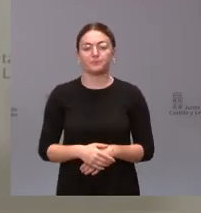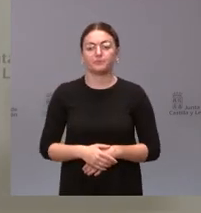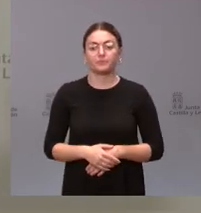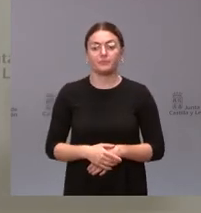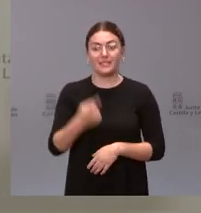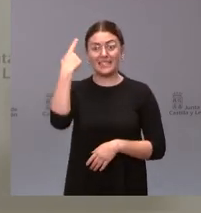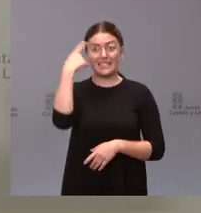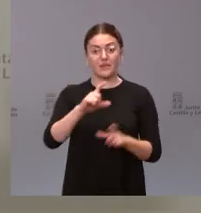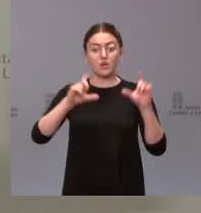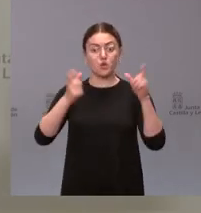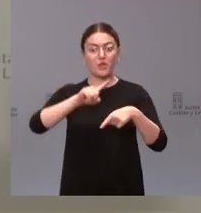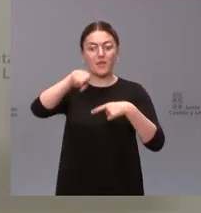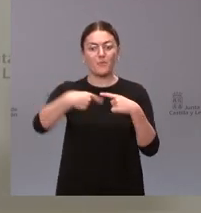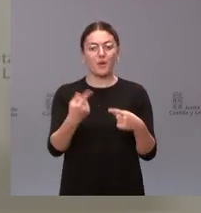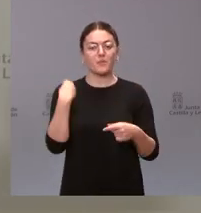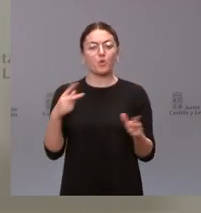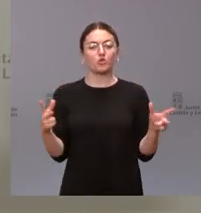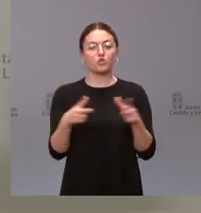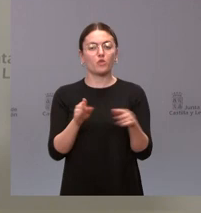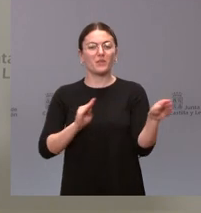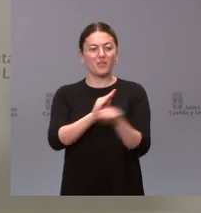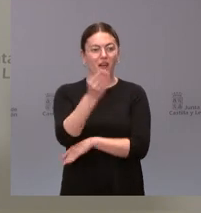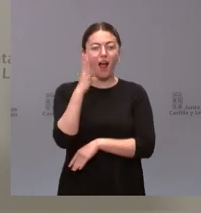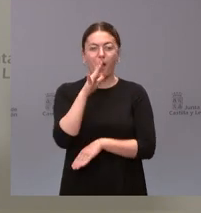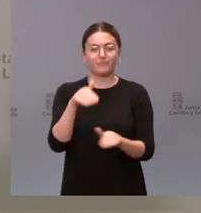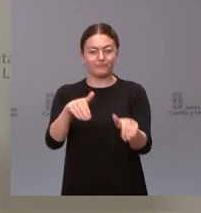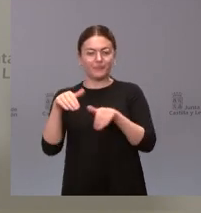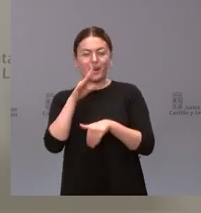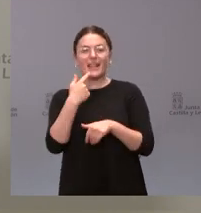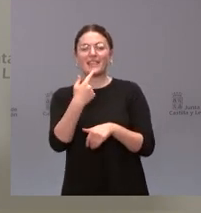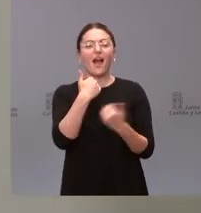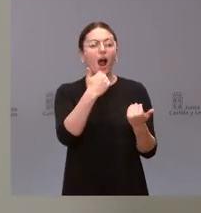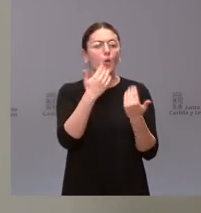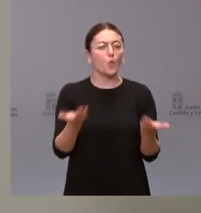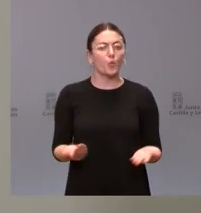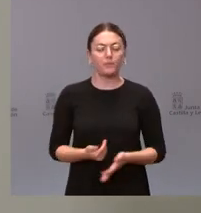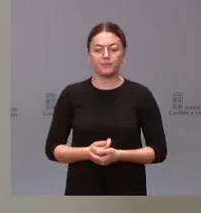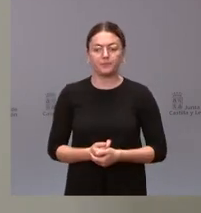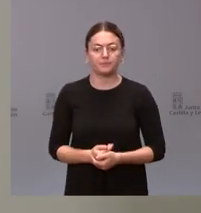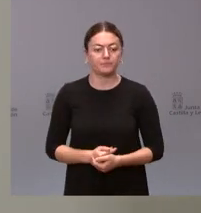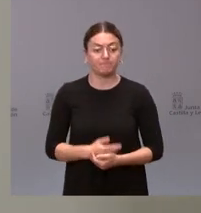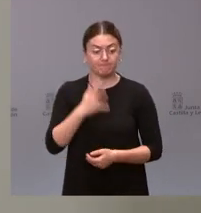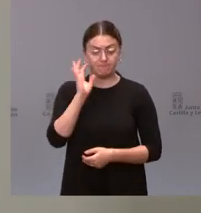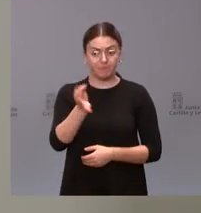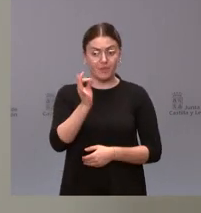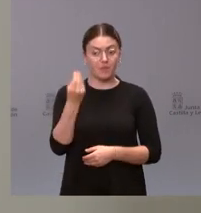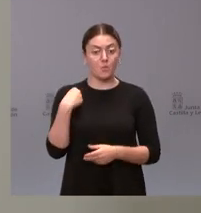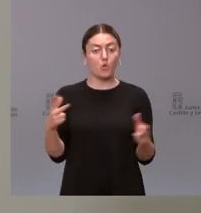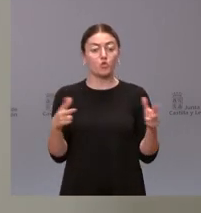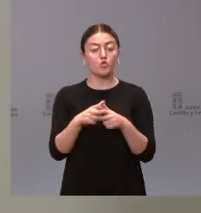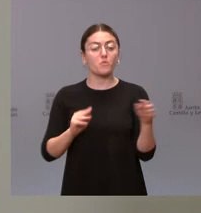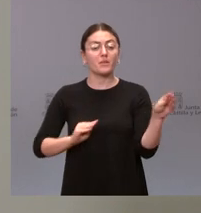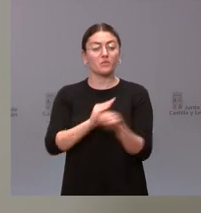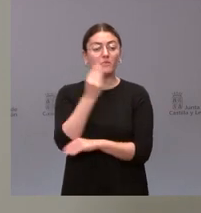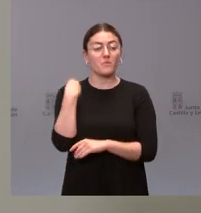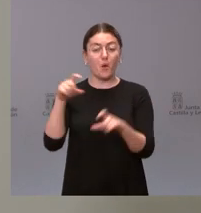esta reunión el socio inversor que se había retirado ha expresado algo? pues naturalmente es verdad que el socio inversor como anunció